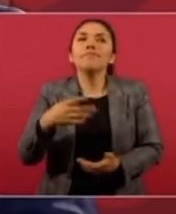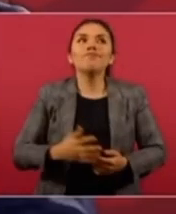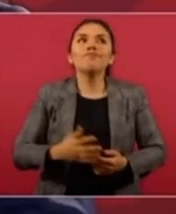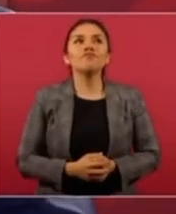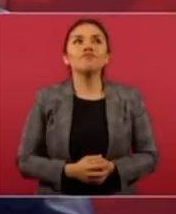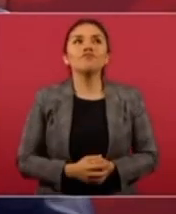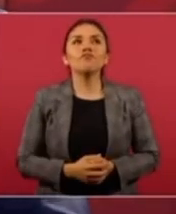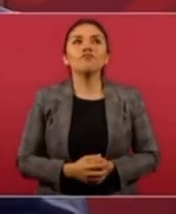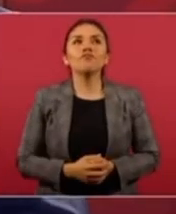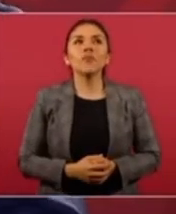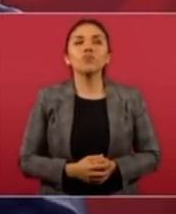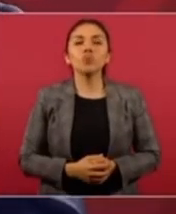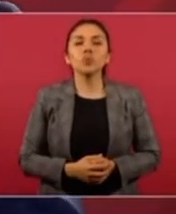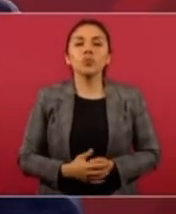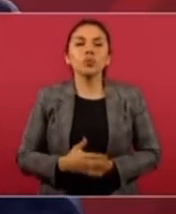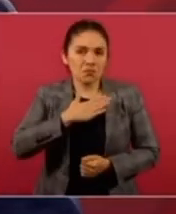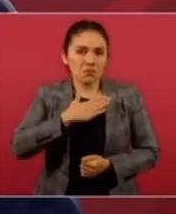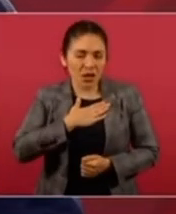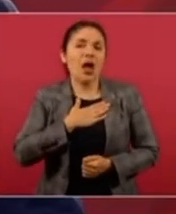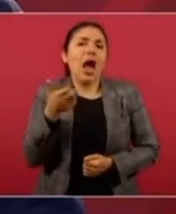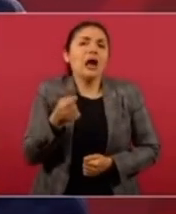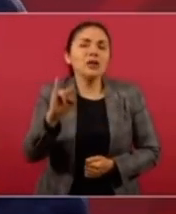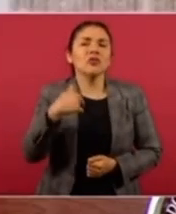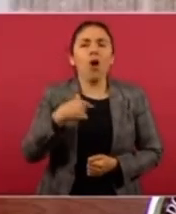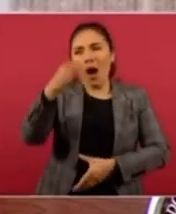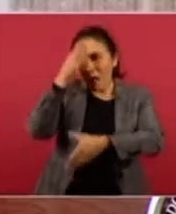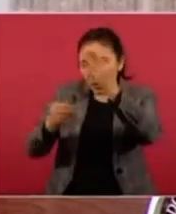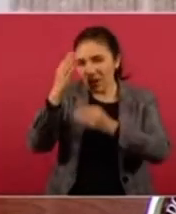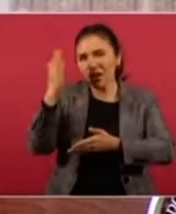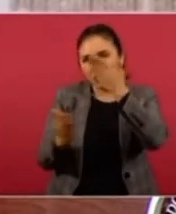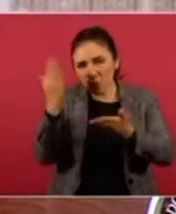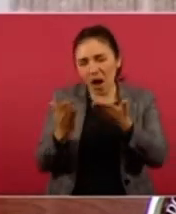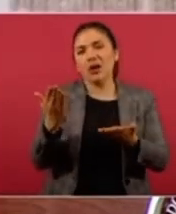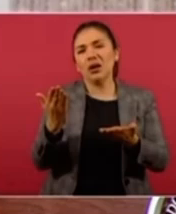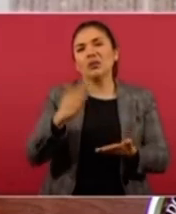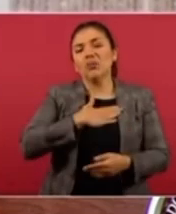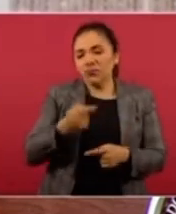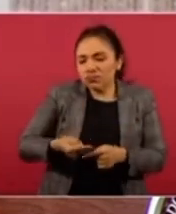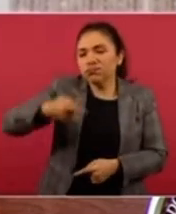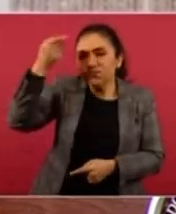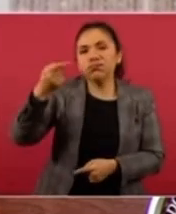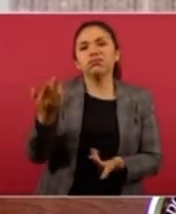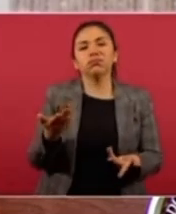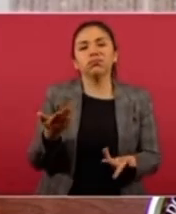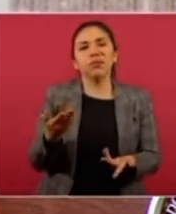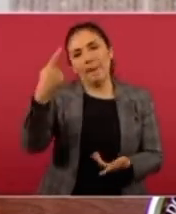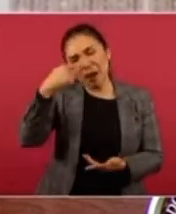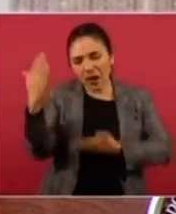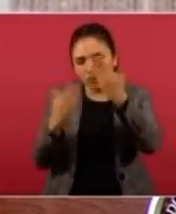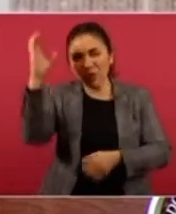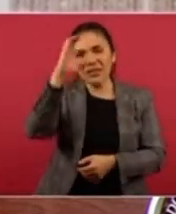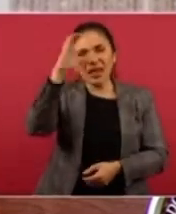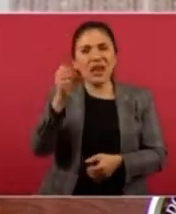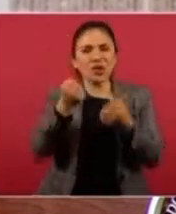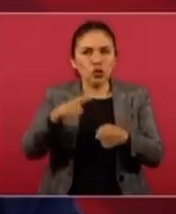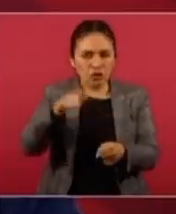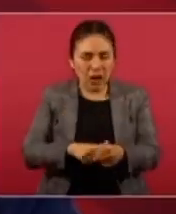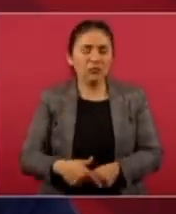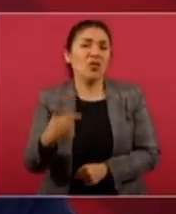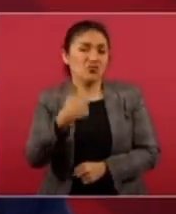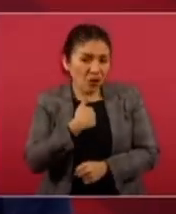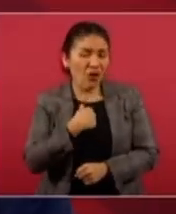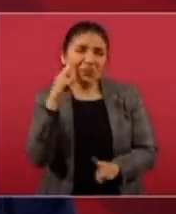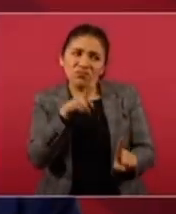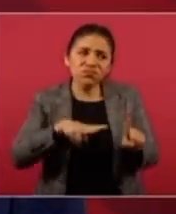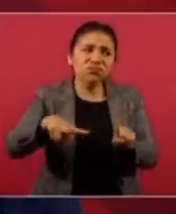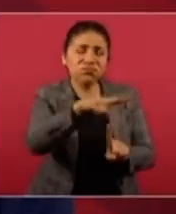quizá por mi deformación profesional, por mi formación en la ciencia social, atribuyo